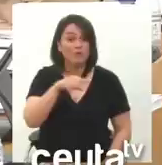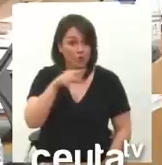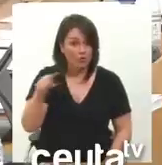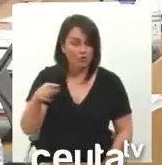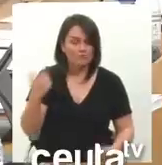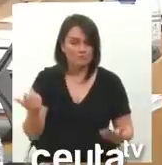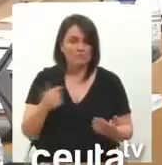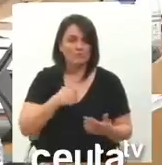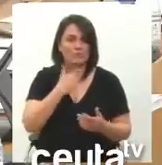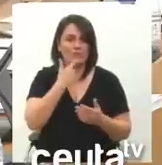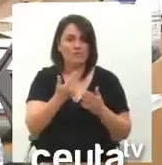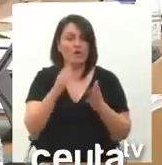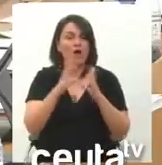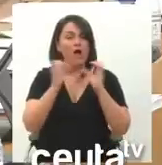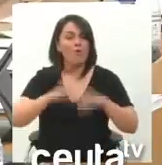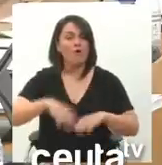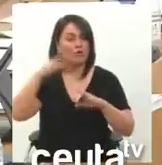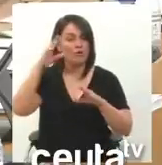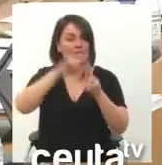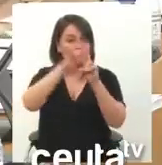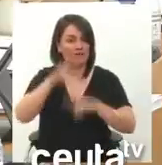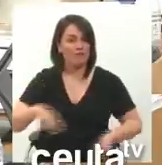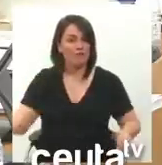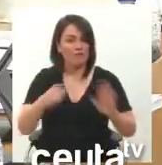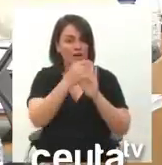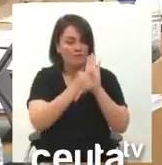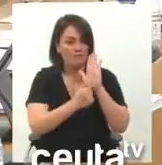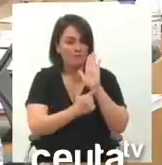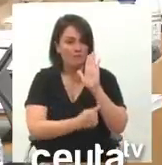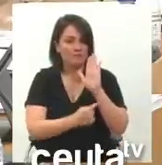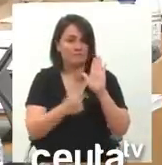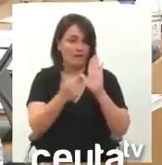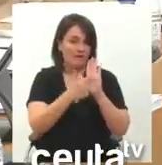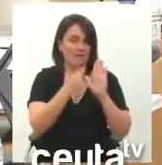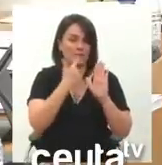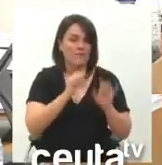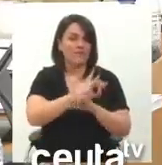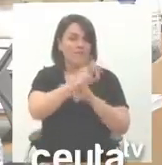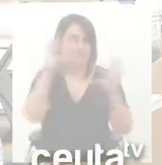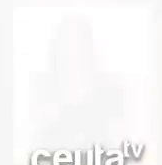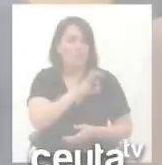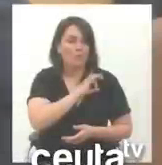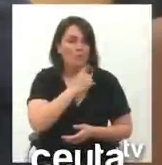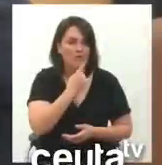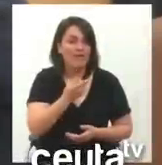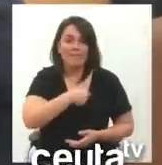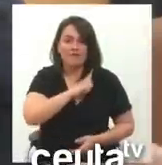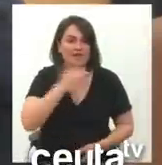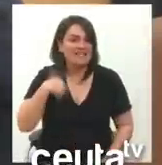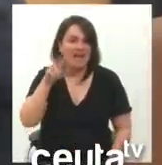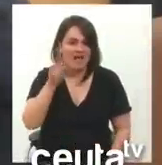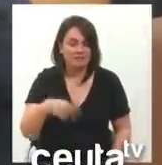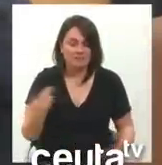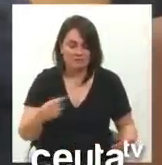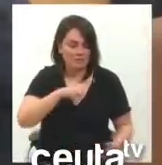acuerdos internacionales en los que queda reflejada y acreditada la soberanía española de Ceuta. Nosotros vamos a votar en